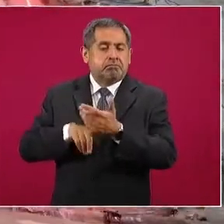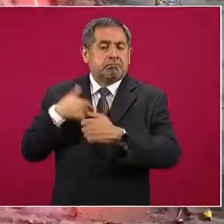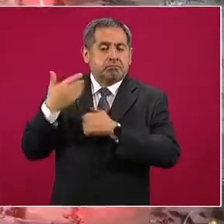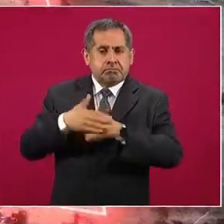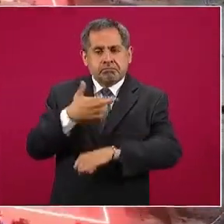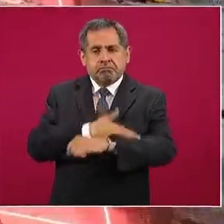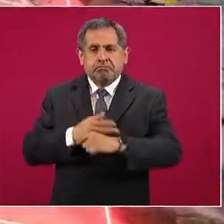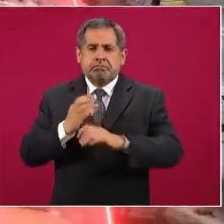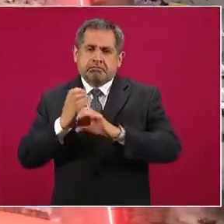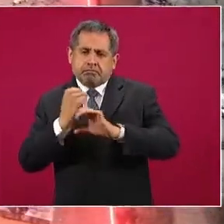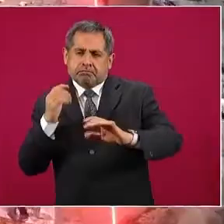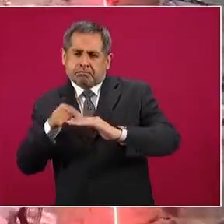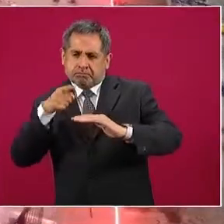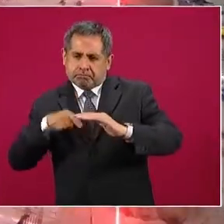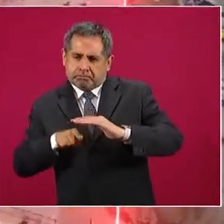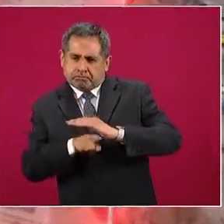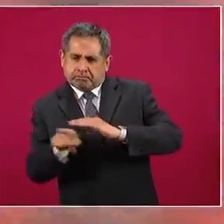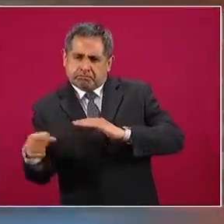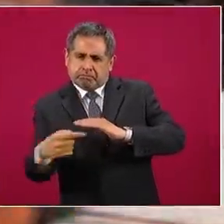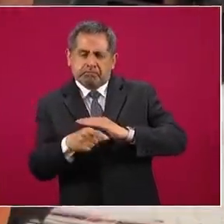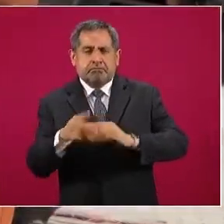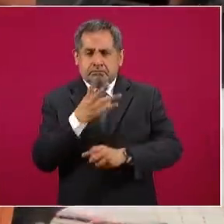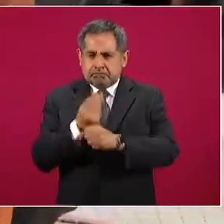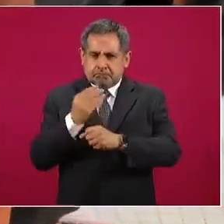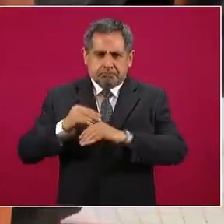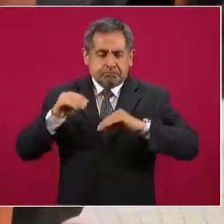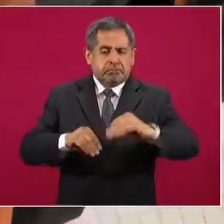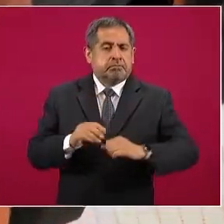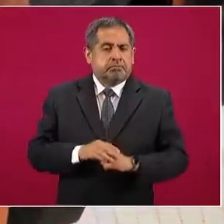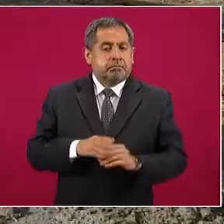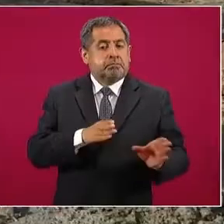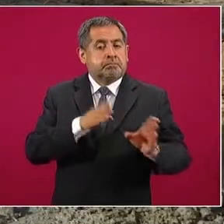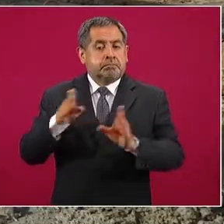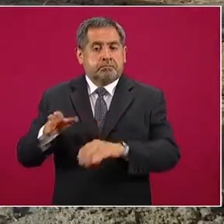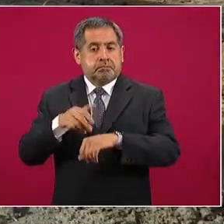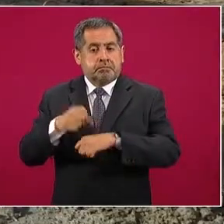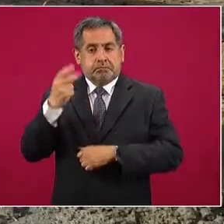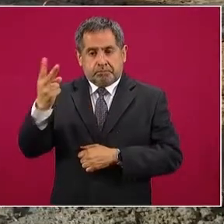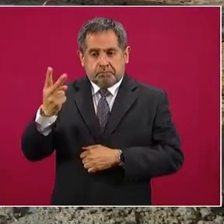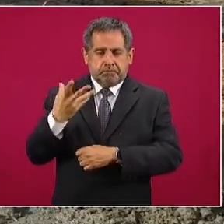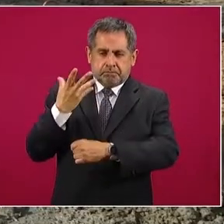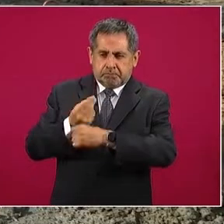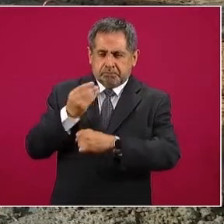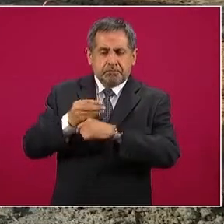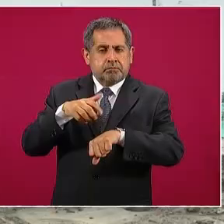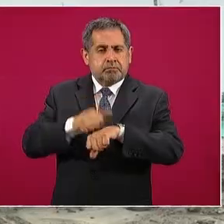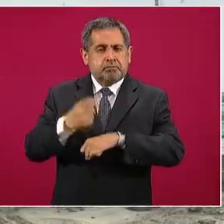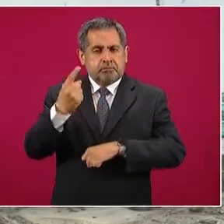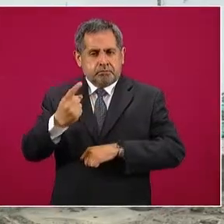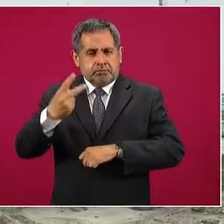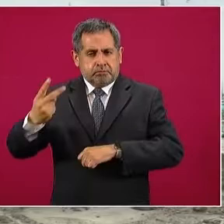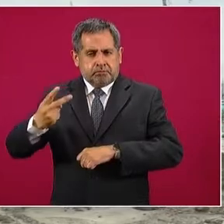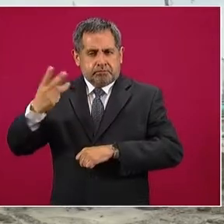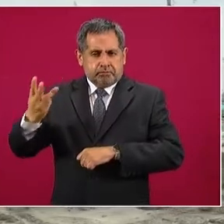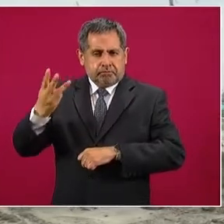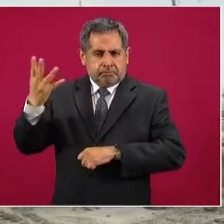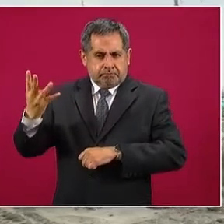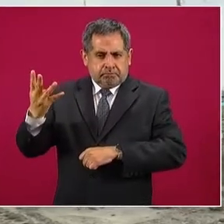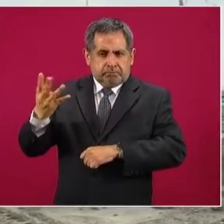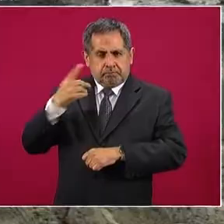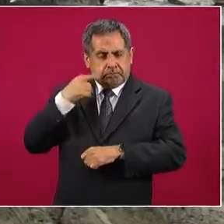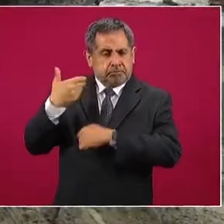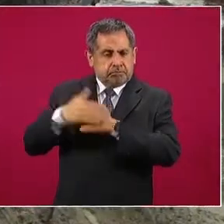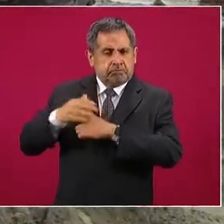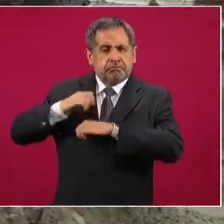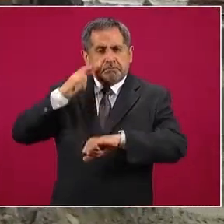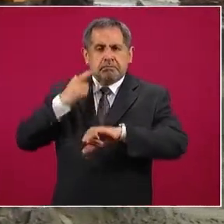racks de tuberías en sus respectivos sectores. La fase 2 de construcción, ejecutada en los paquetes 1, 2, 3 y 4, a